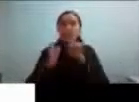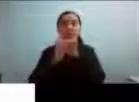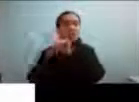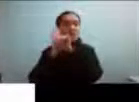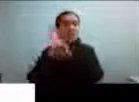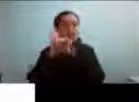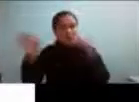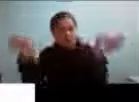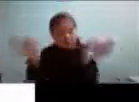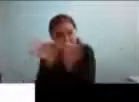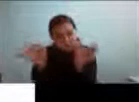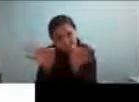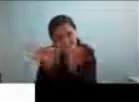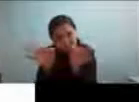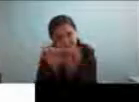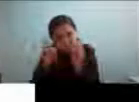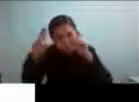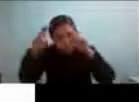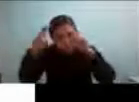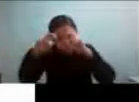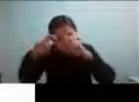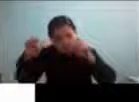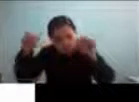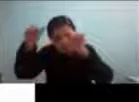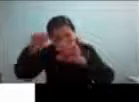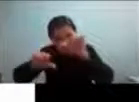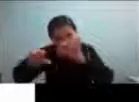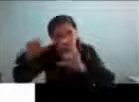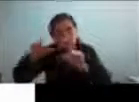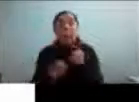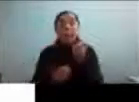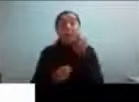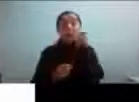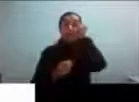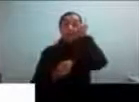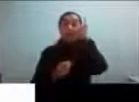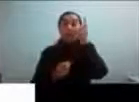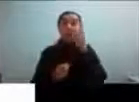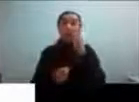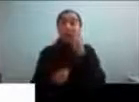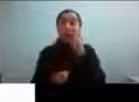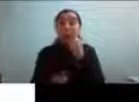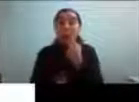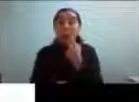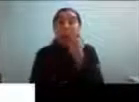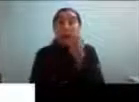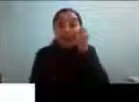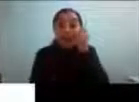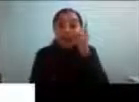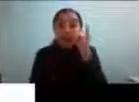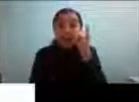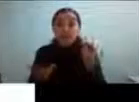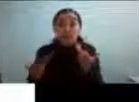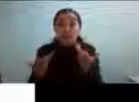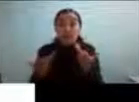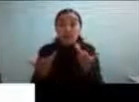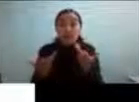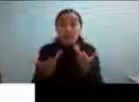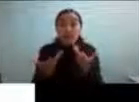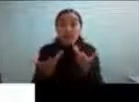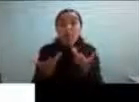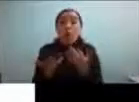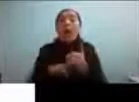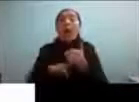los experimentos entonces hicimos cosas de tal forma en que ellos realmente pudieron comprender en qué se iban a embarcar antes de